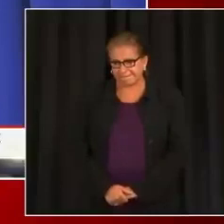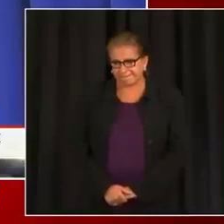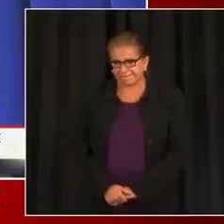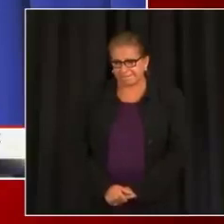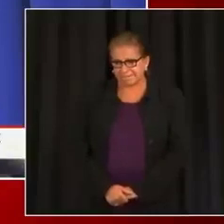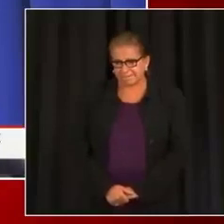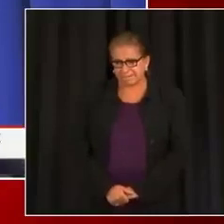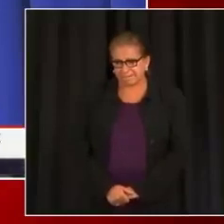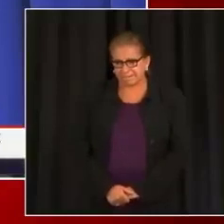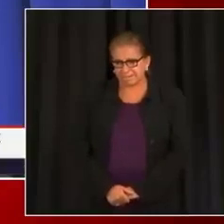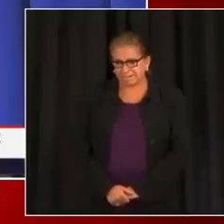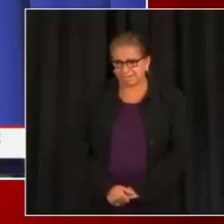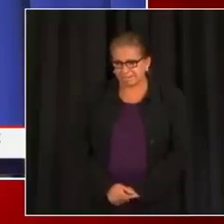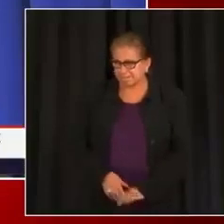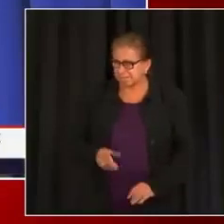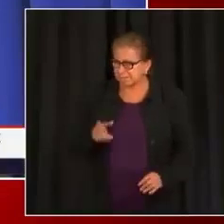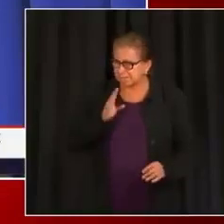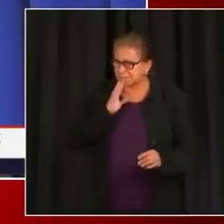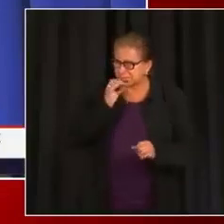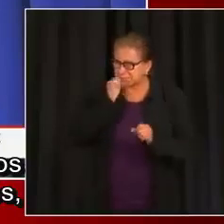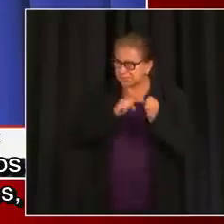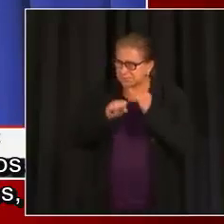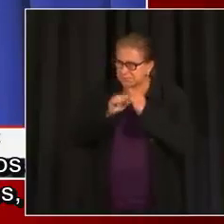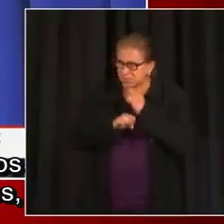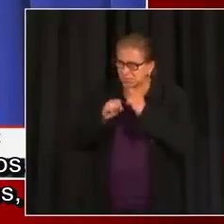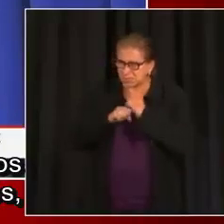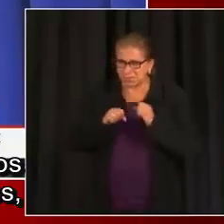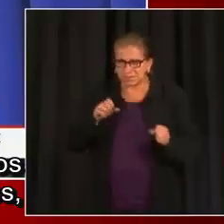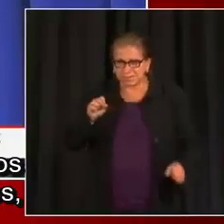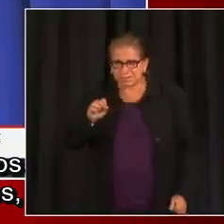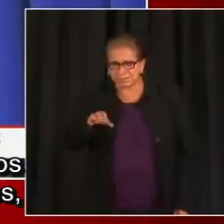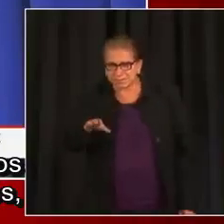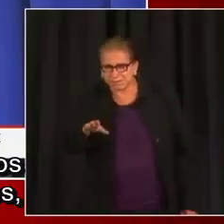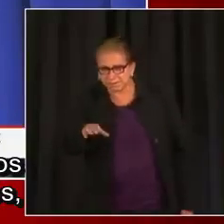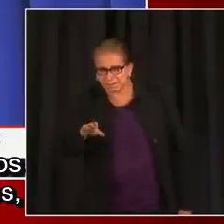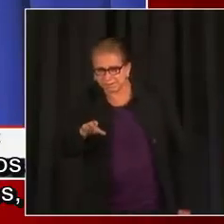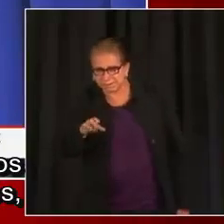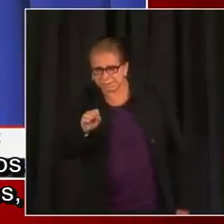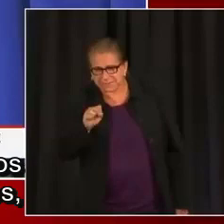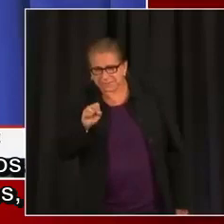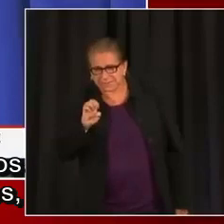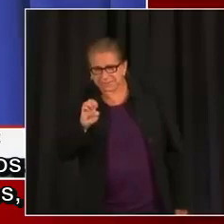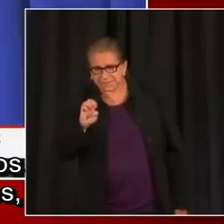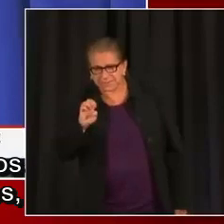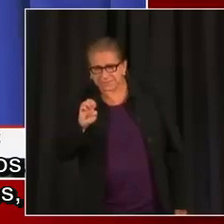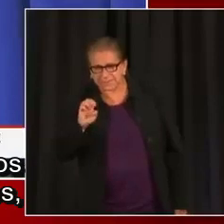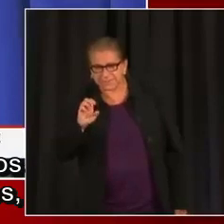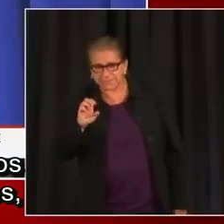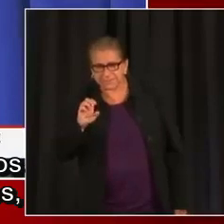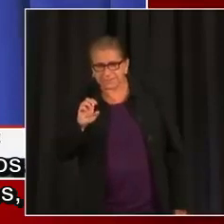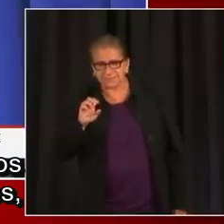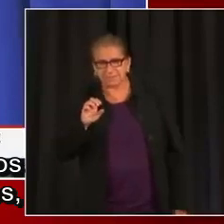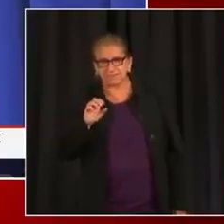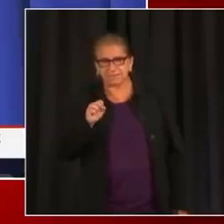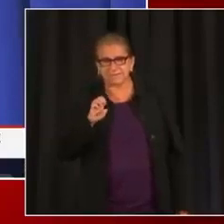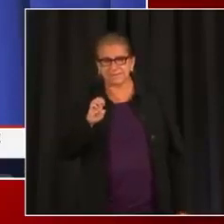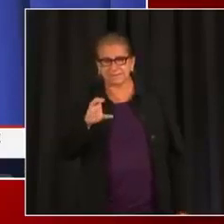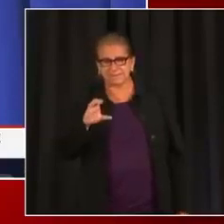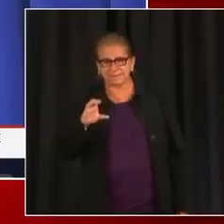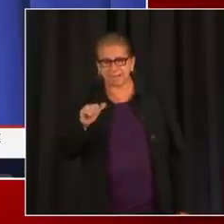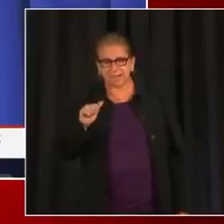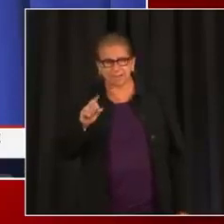Pero, ¿qué dijeron que está pasando? Que las cigarras ponen sus huevos y estos huevos están atrayendo a otros insectos.